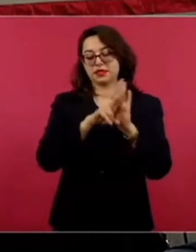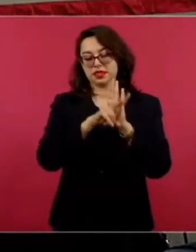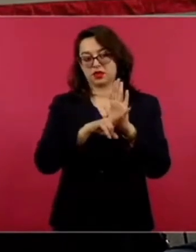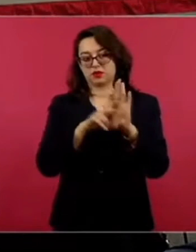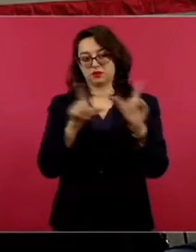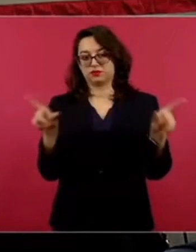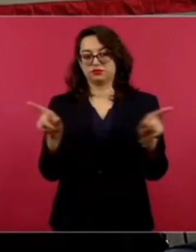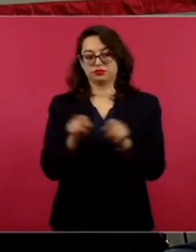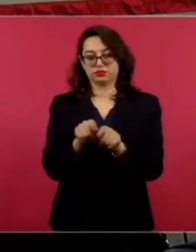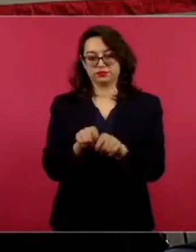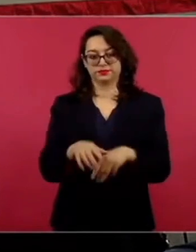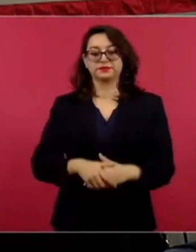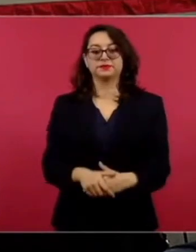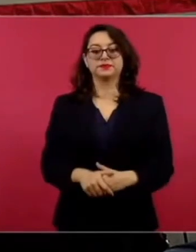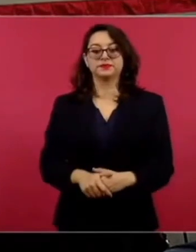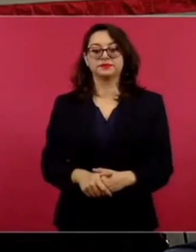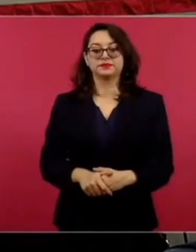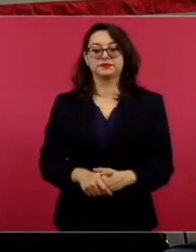de nosotros